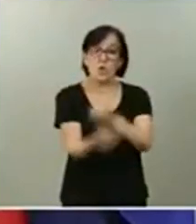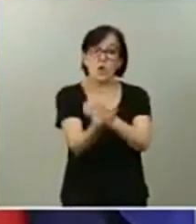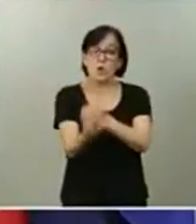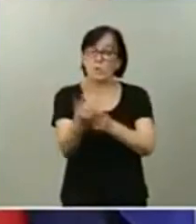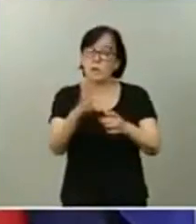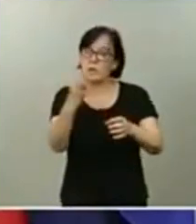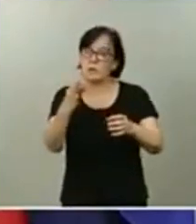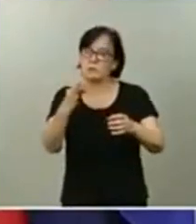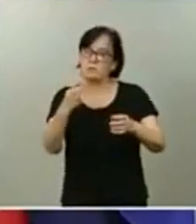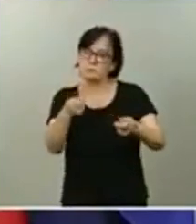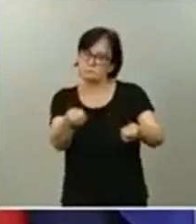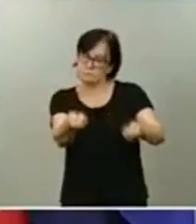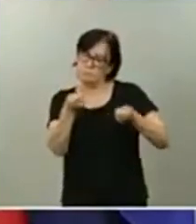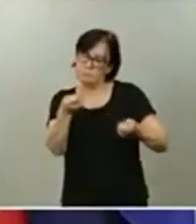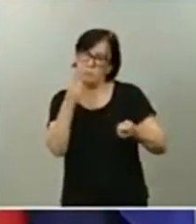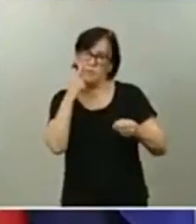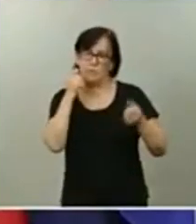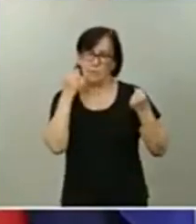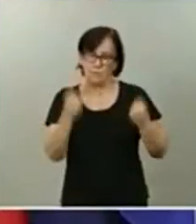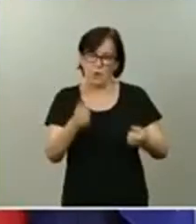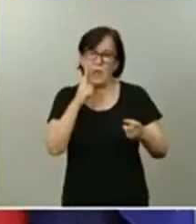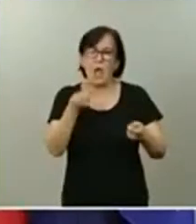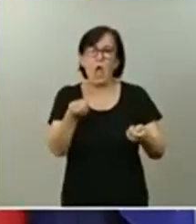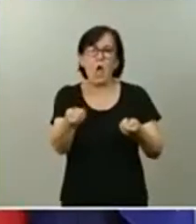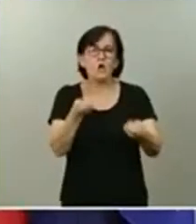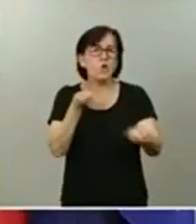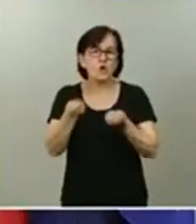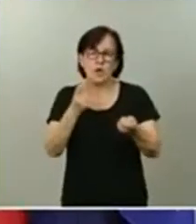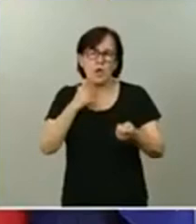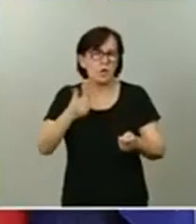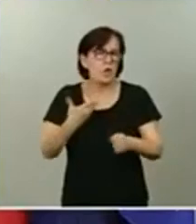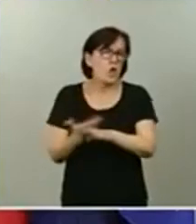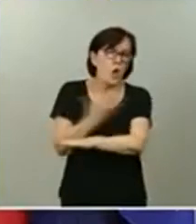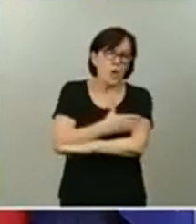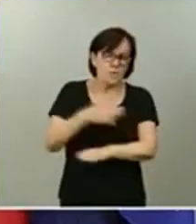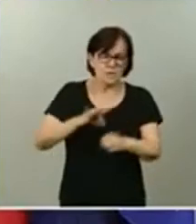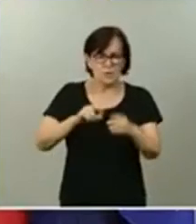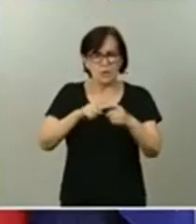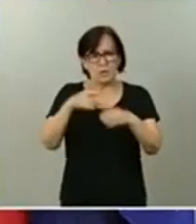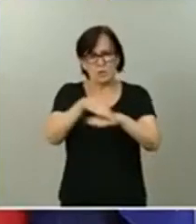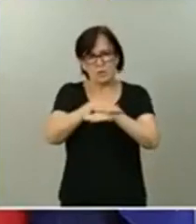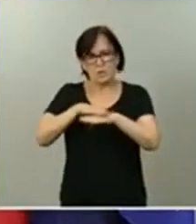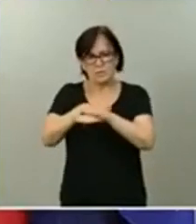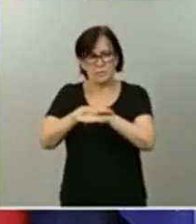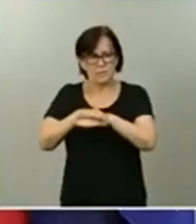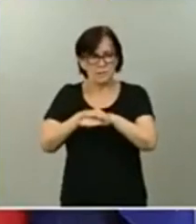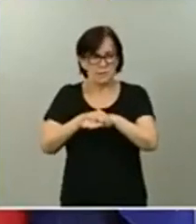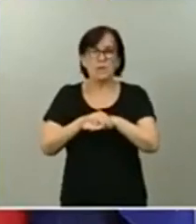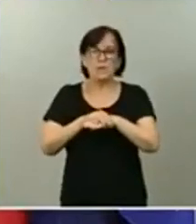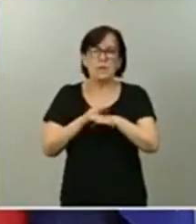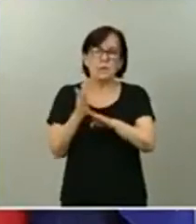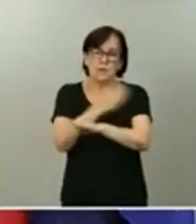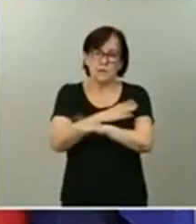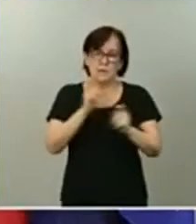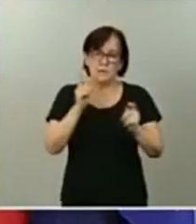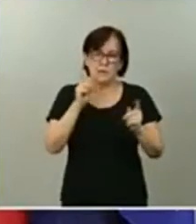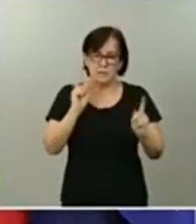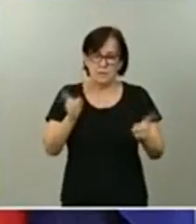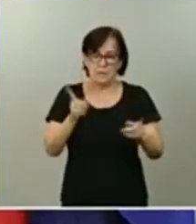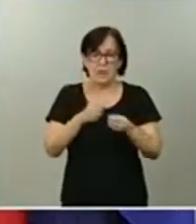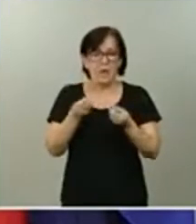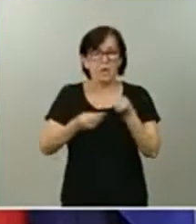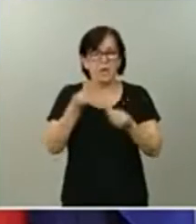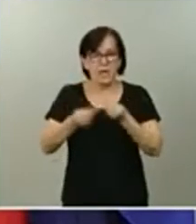para controlarlos lo más rápidamente posible. Bueno, pues los pilares de esta detección precoz, lo que hay que desplegar para